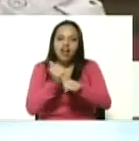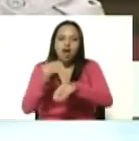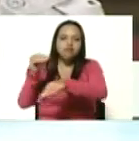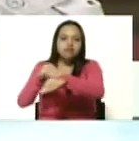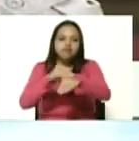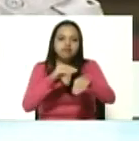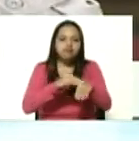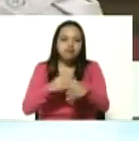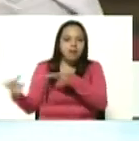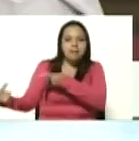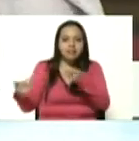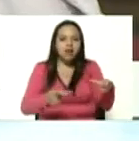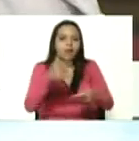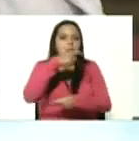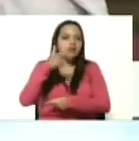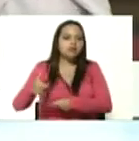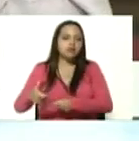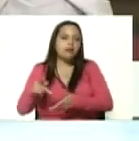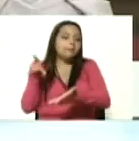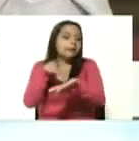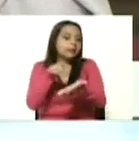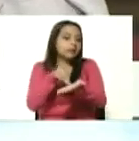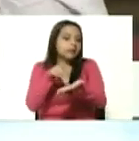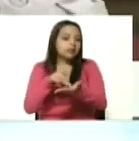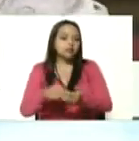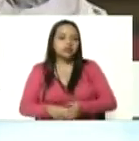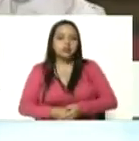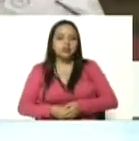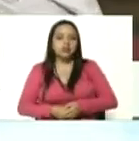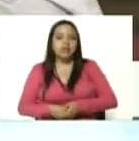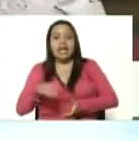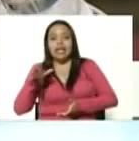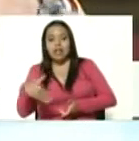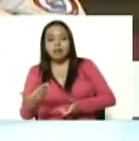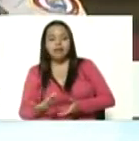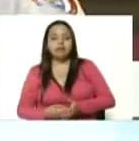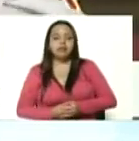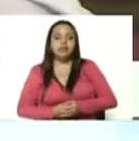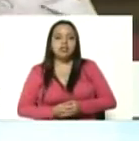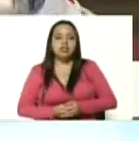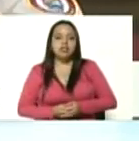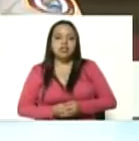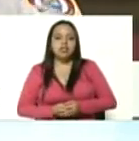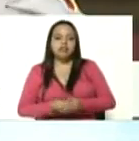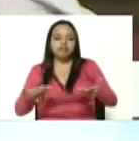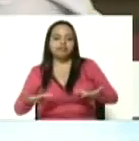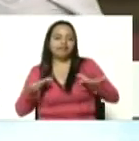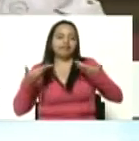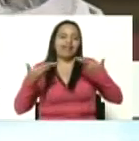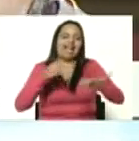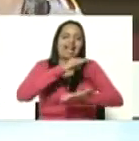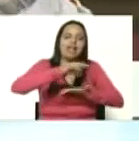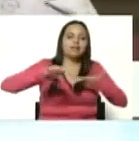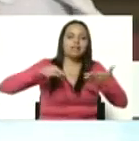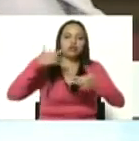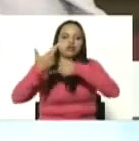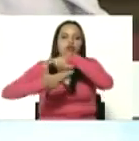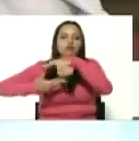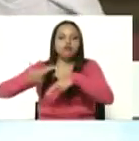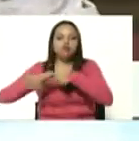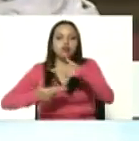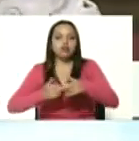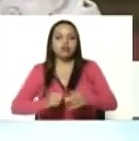los patriotas y entre otras cosas aparte de levantar el espíritu bolivariano revolucionario en cada una de las comunidades